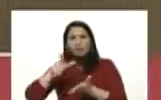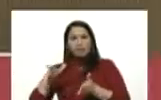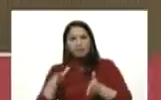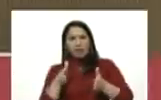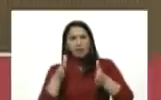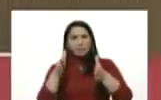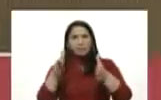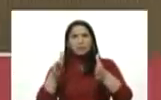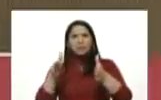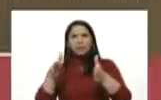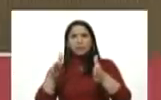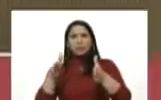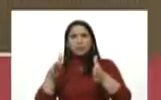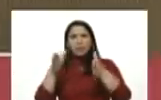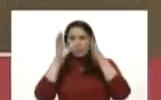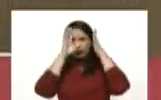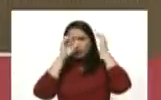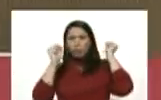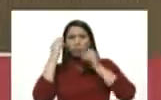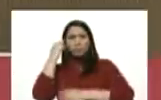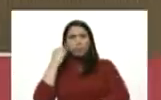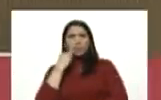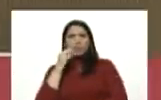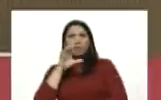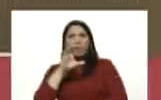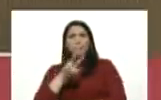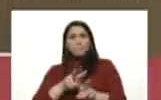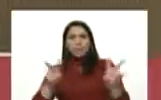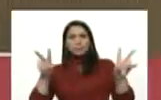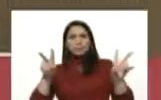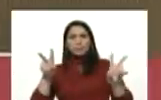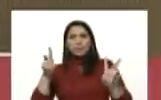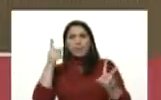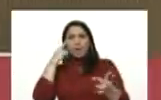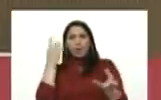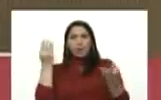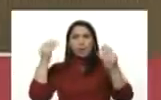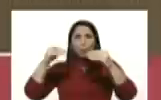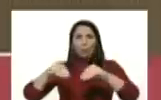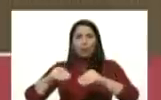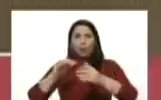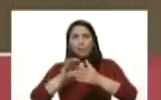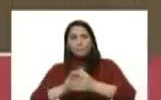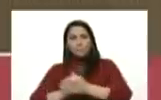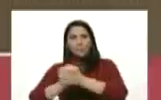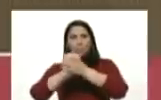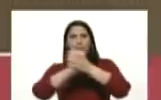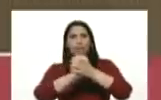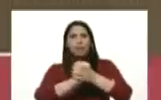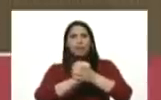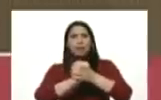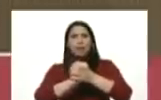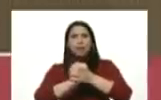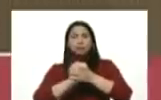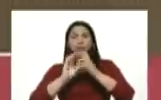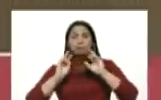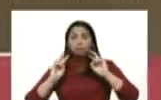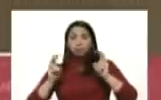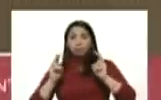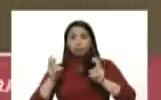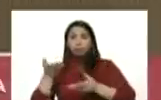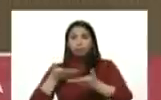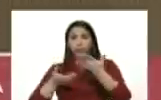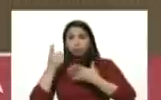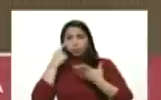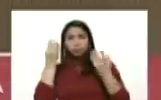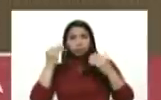de la diplomacia bolivariana de paz la cooperación la amistad en este caso una cooperación